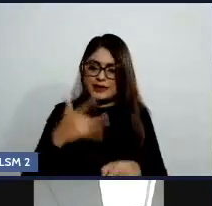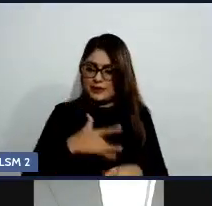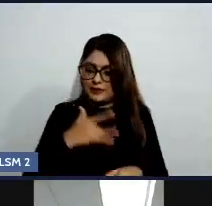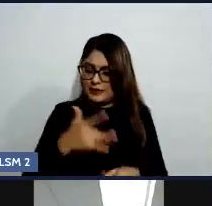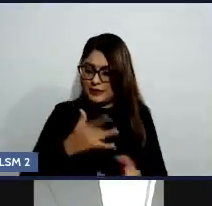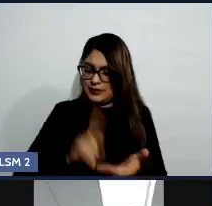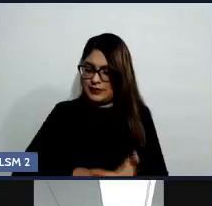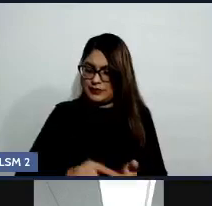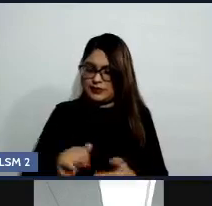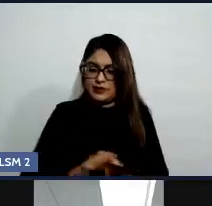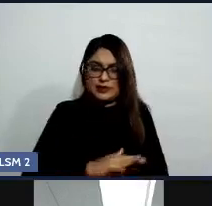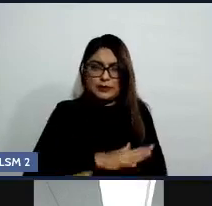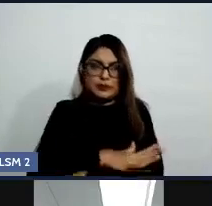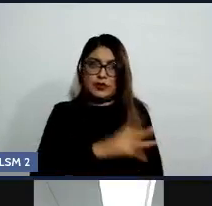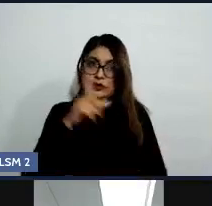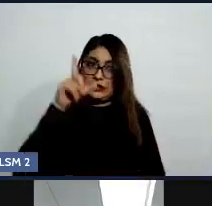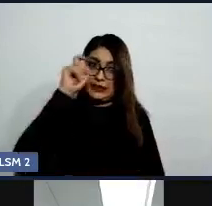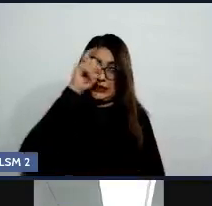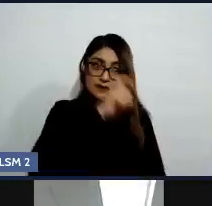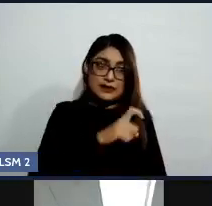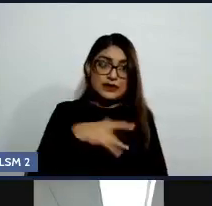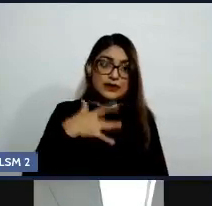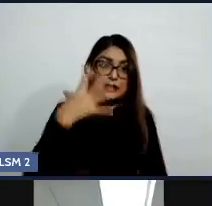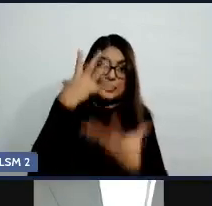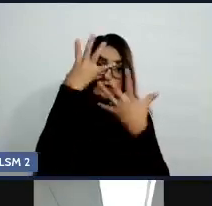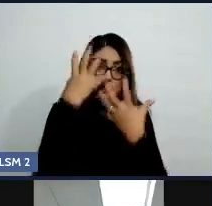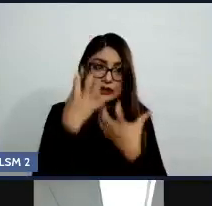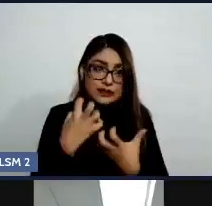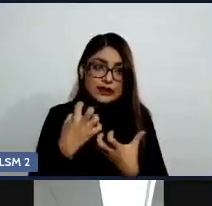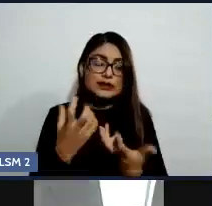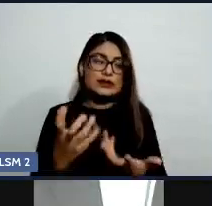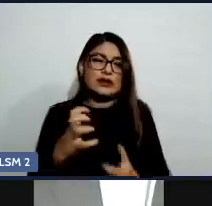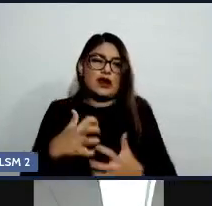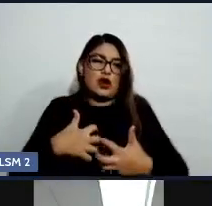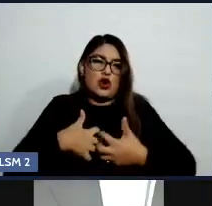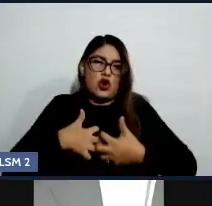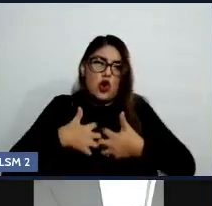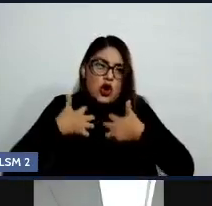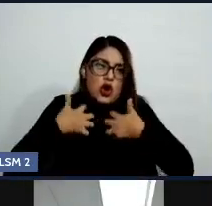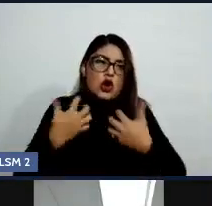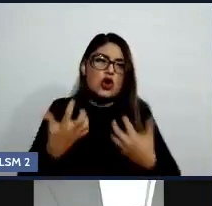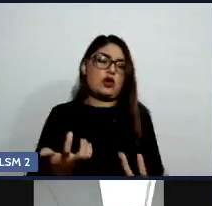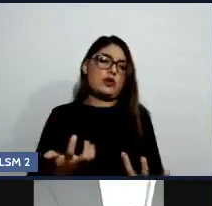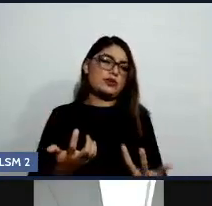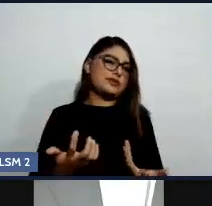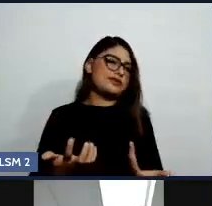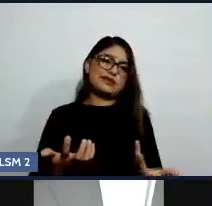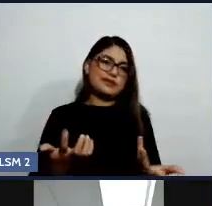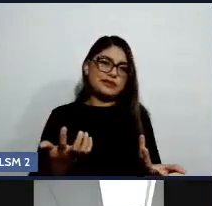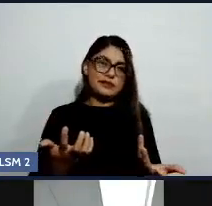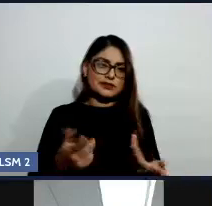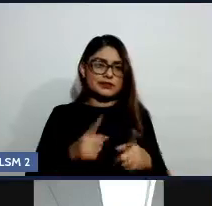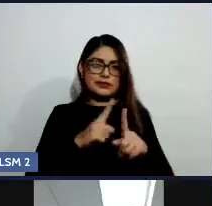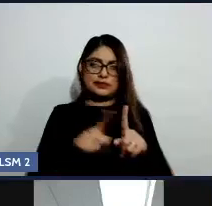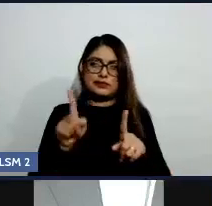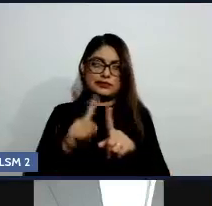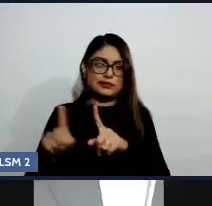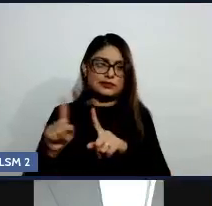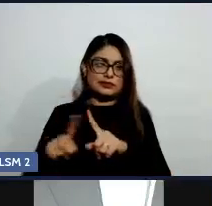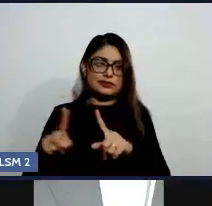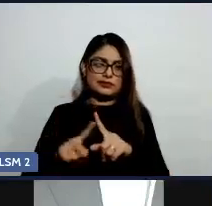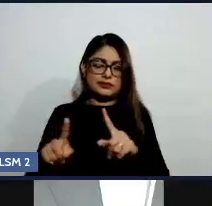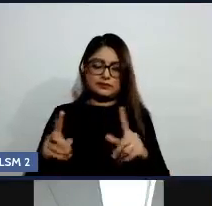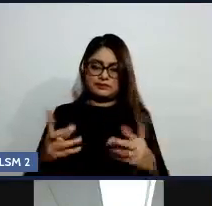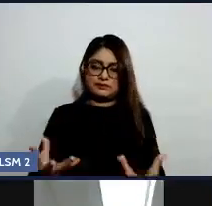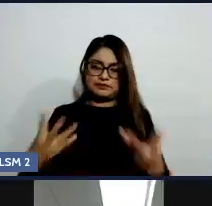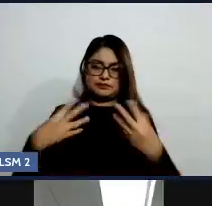difíciles, ¿no? Esa tristeza también puede ir enojo, en fin, muchas, se juntan ahí muchas emociones.